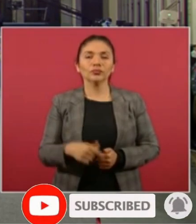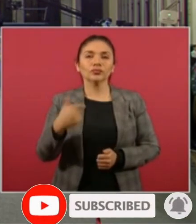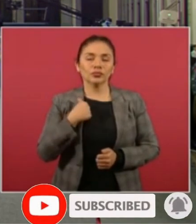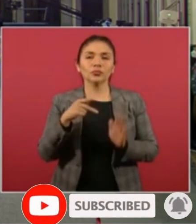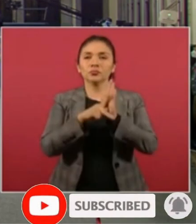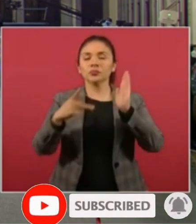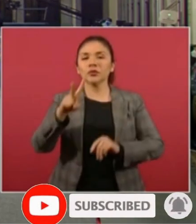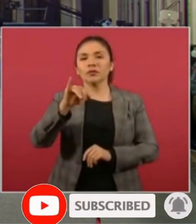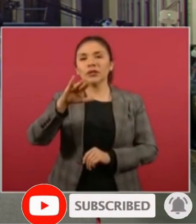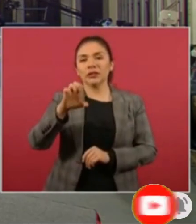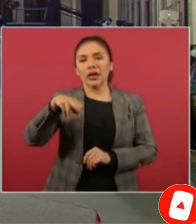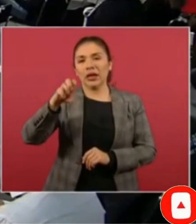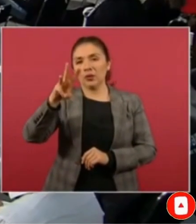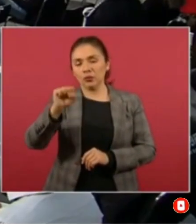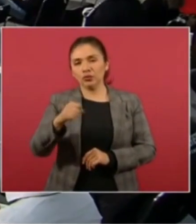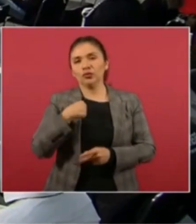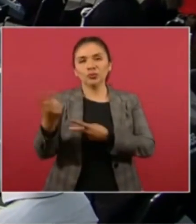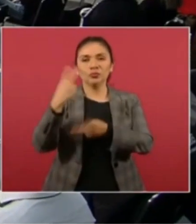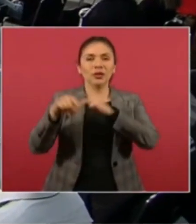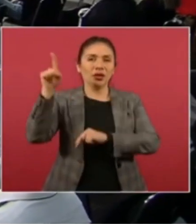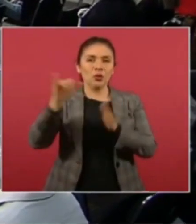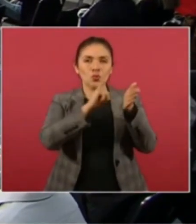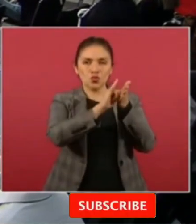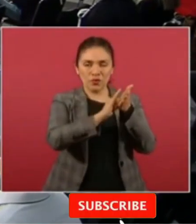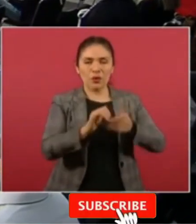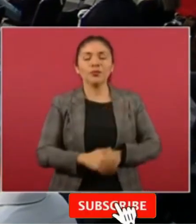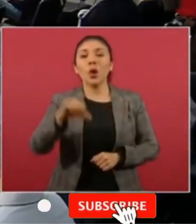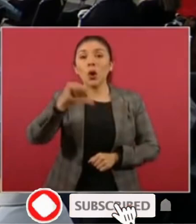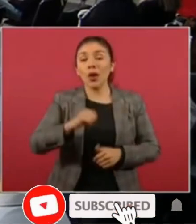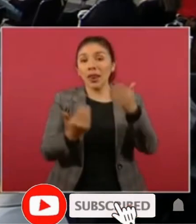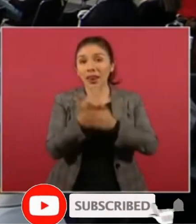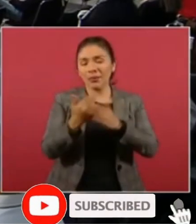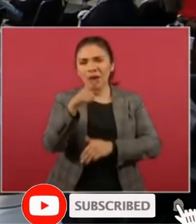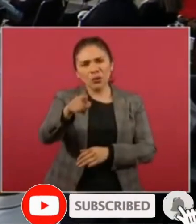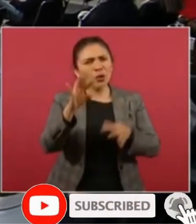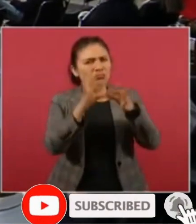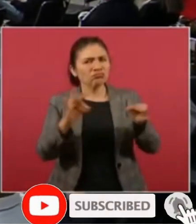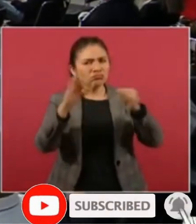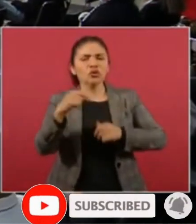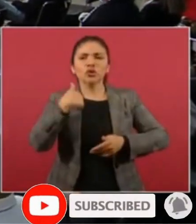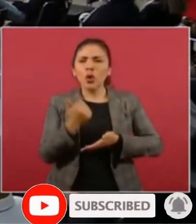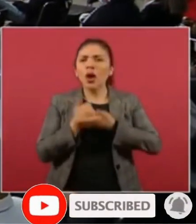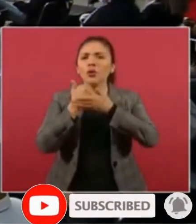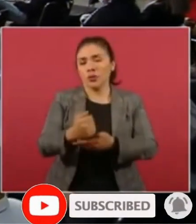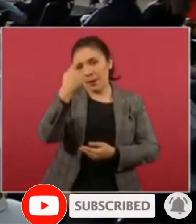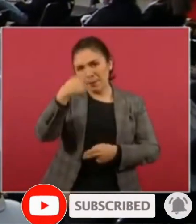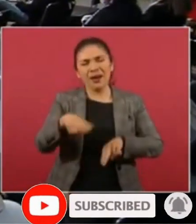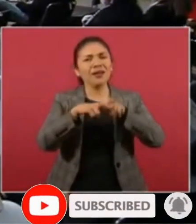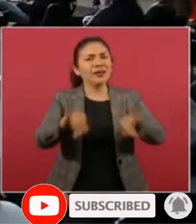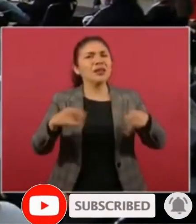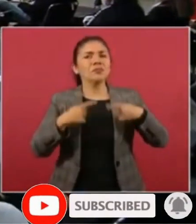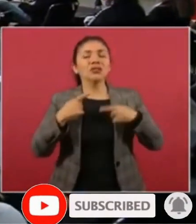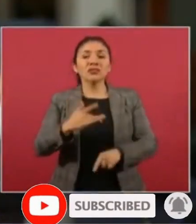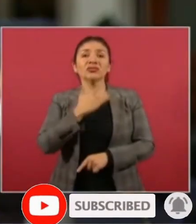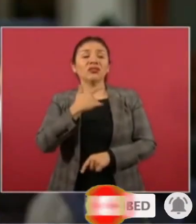venimos de Nueva York. Esta mañana usted empezó diciendo que están ayudando para que nadie se sienta